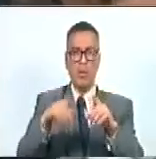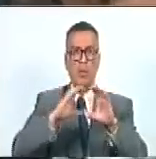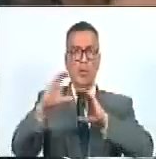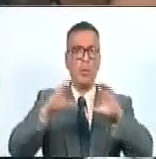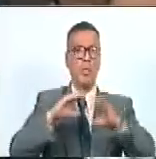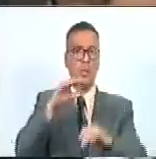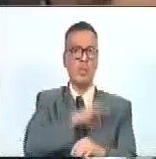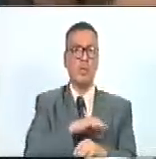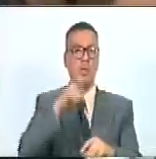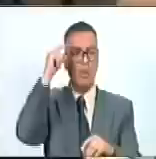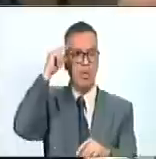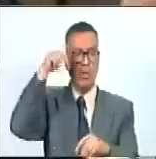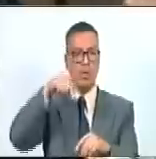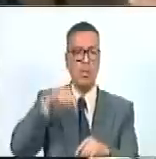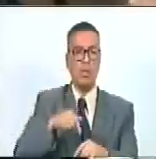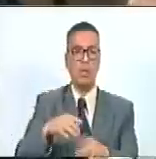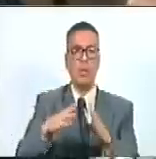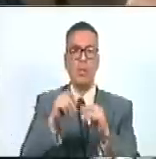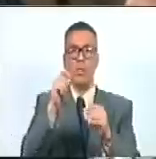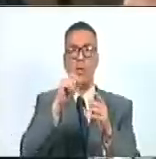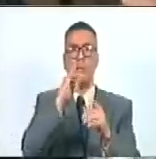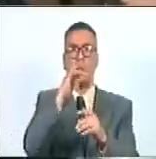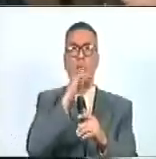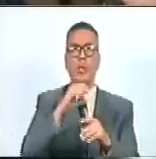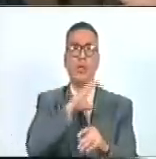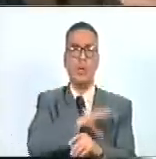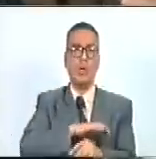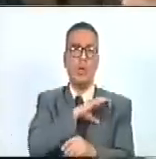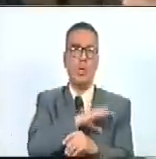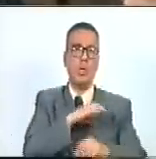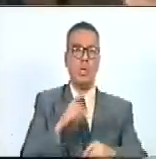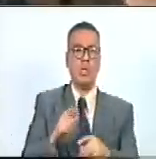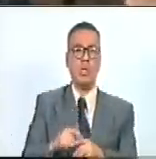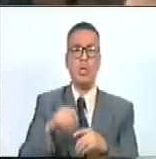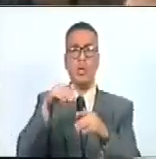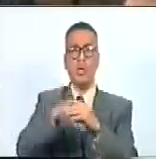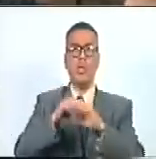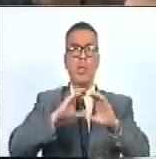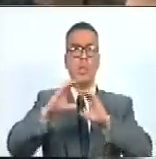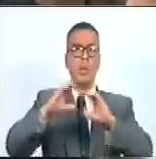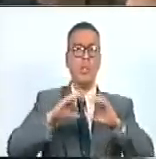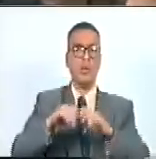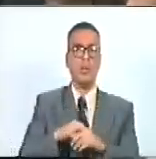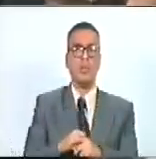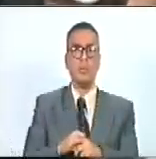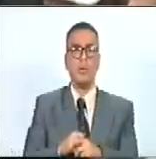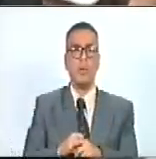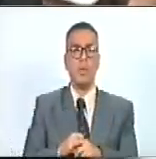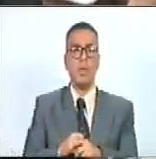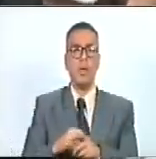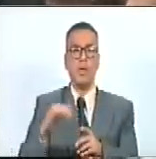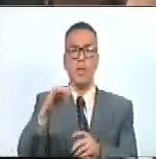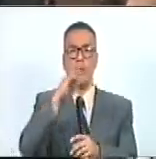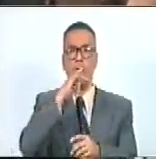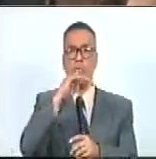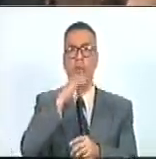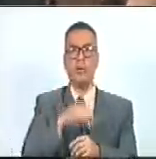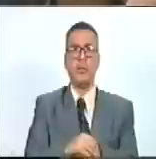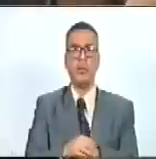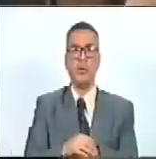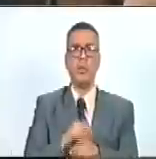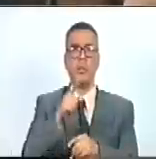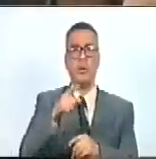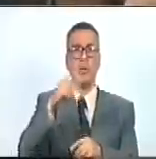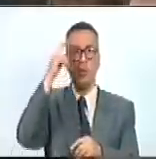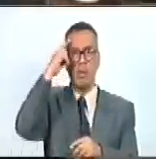El día de hoy hemos pedido este punto de información desde la Comisión del Poder Popular y la Comunicación para informar y para